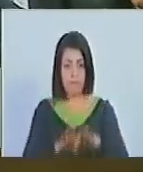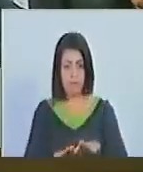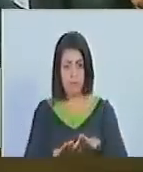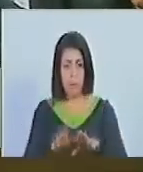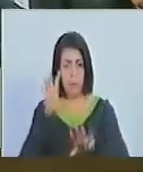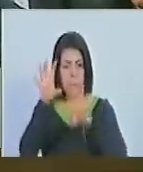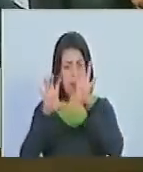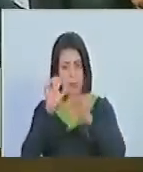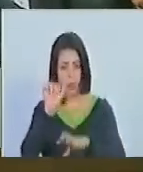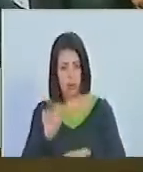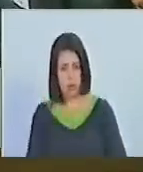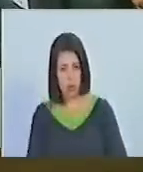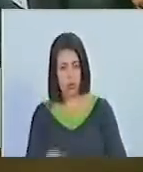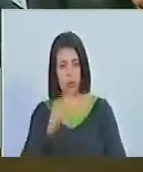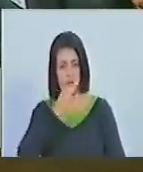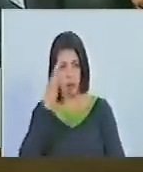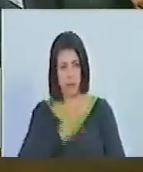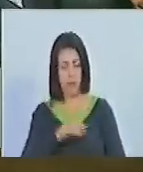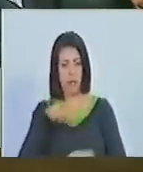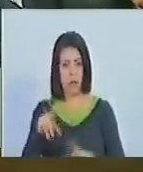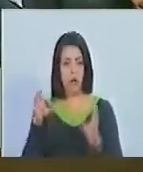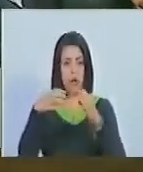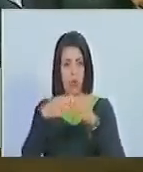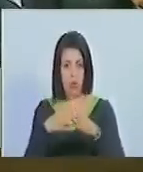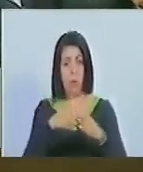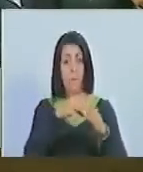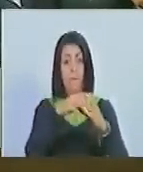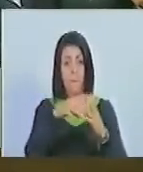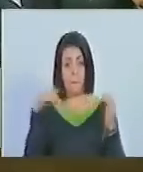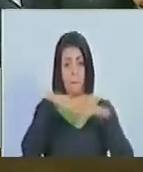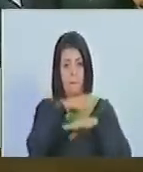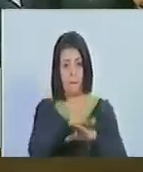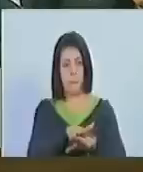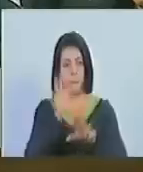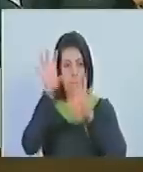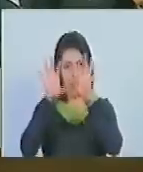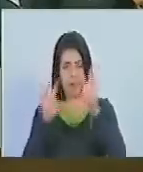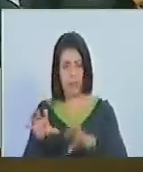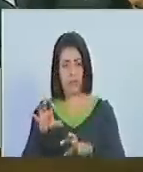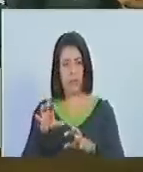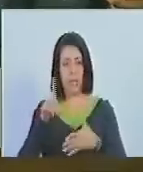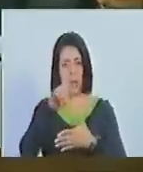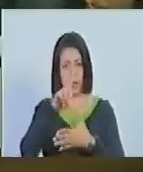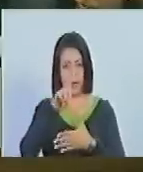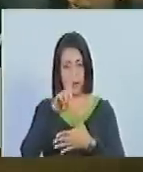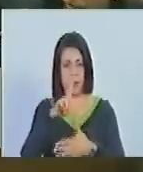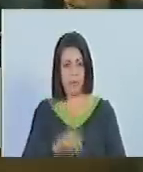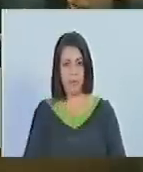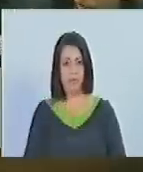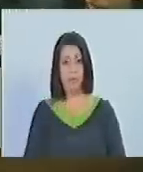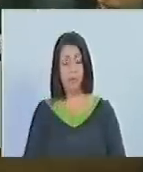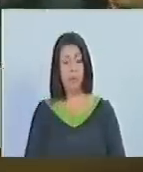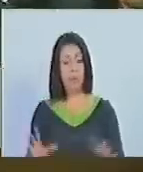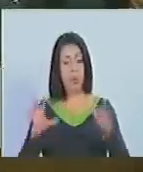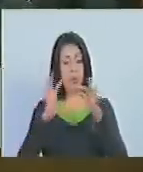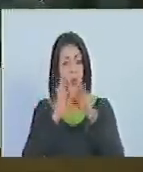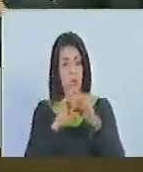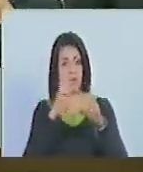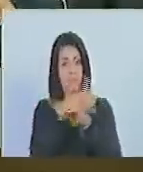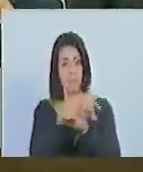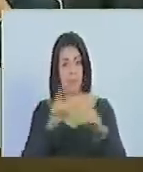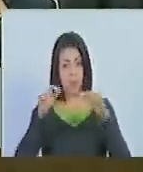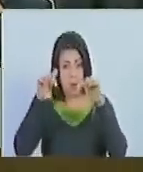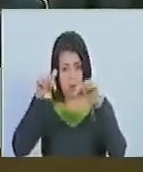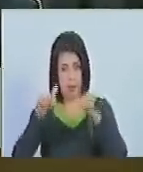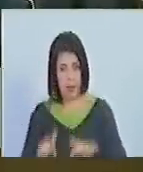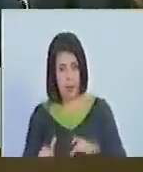UNASUR que es la verdadera confederación e integración de los pueblos latinoamericanos desde la Alianza Democrática y